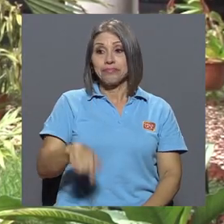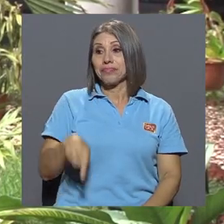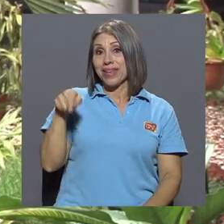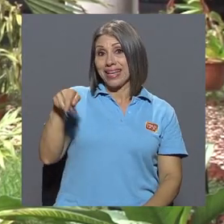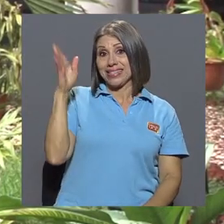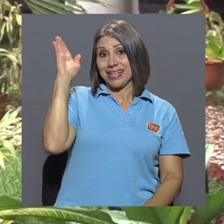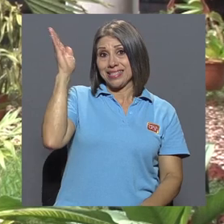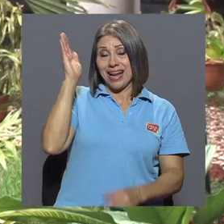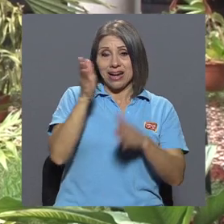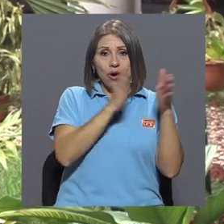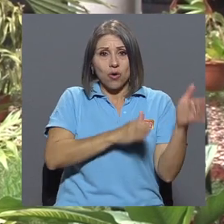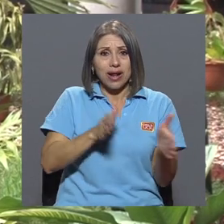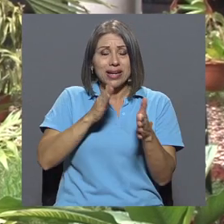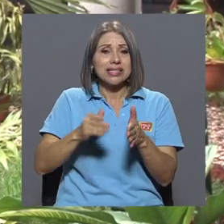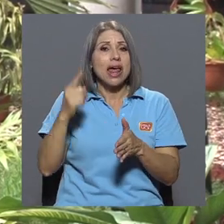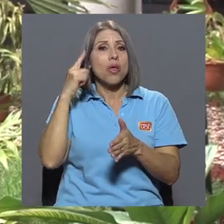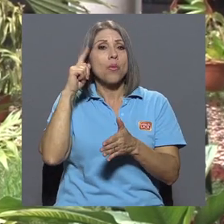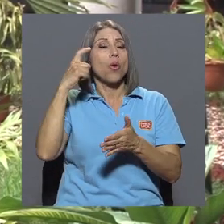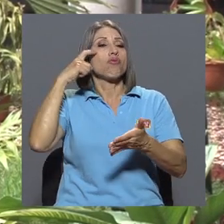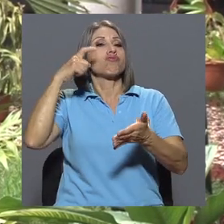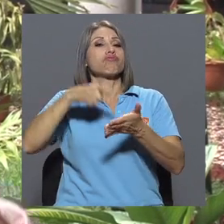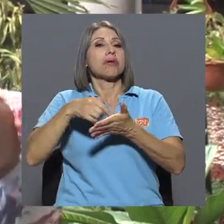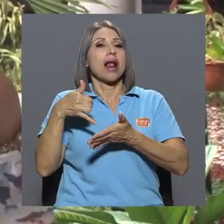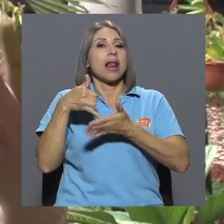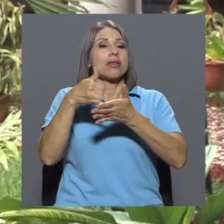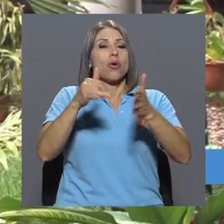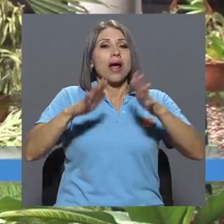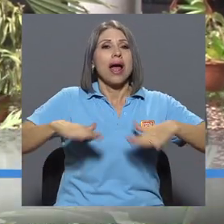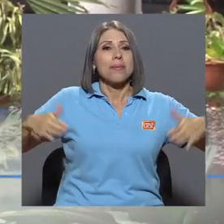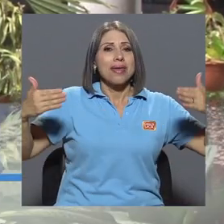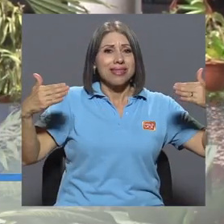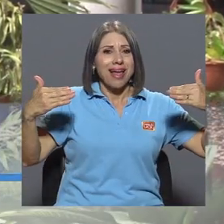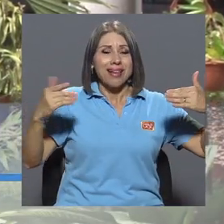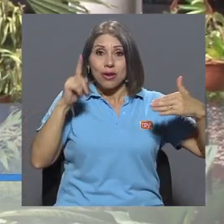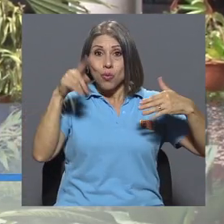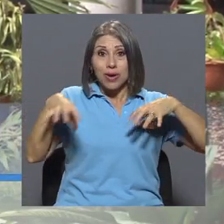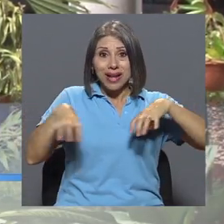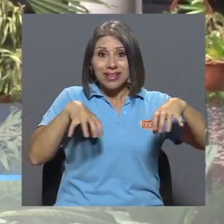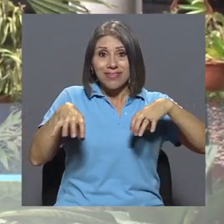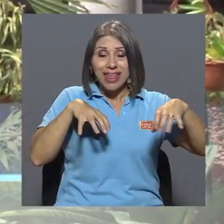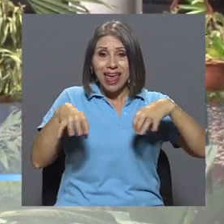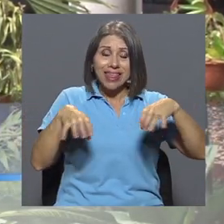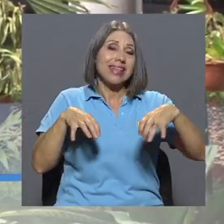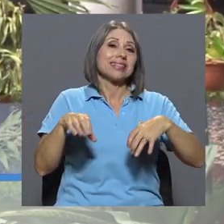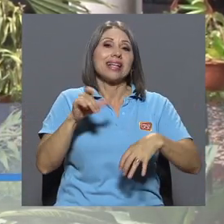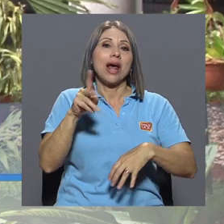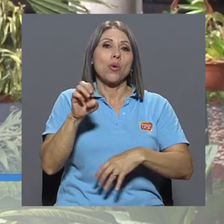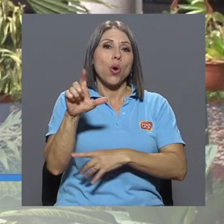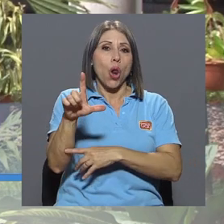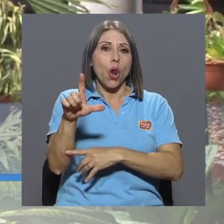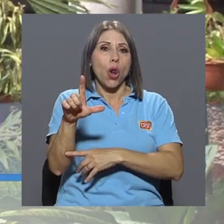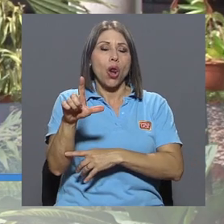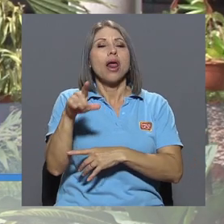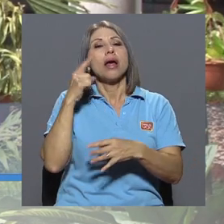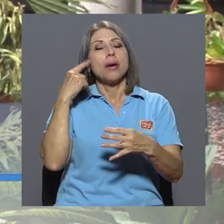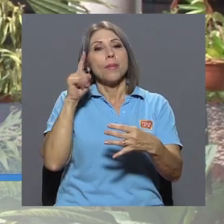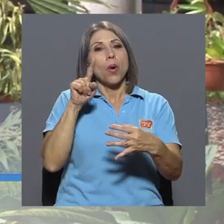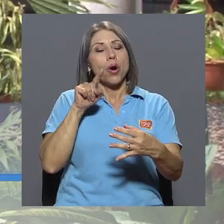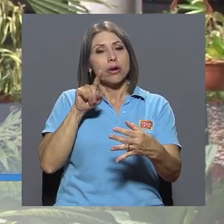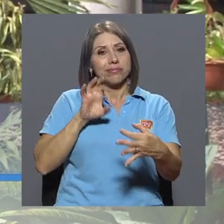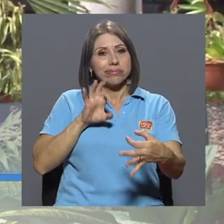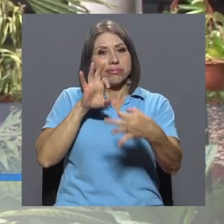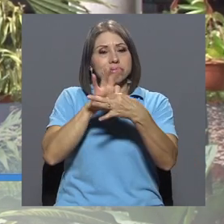organizada dentro del marco del galardón ambiental, ¿verdad?, en alguna de las actividades que ha desarrollado el Aurol, en el marco de este proyecto,